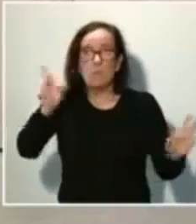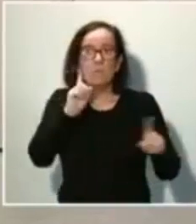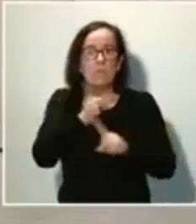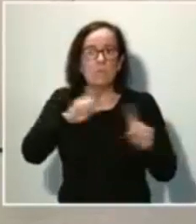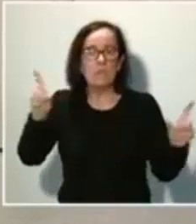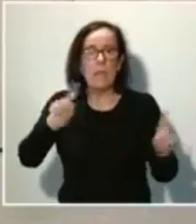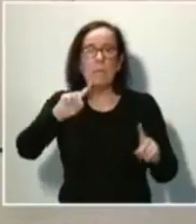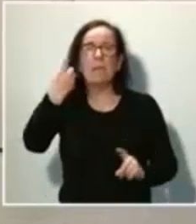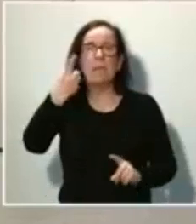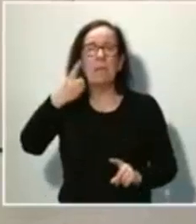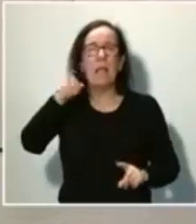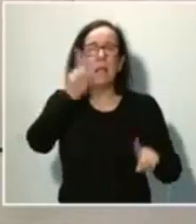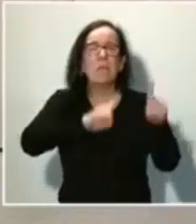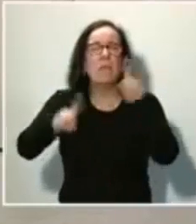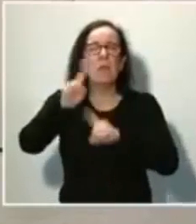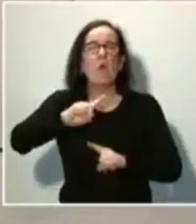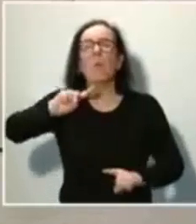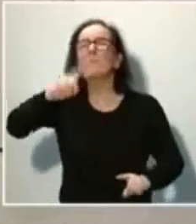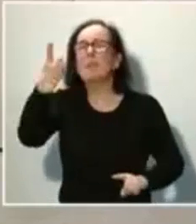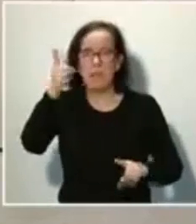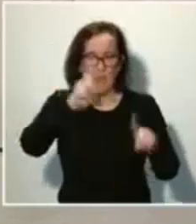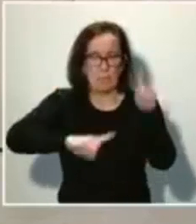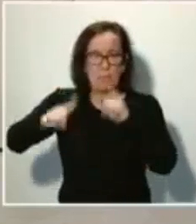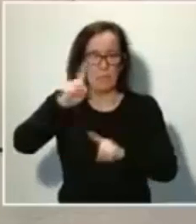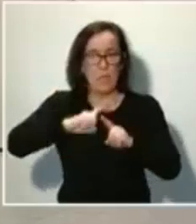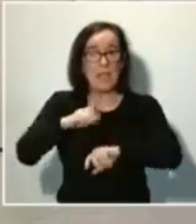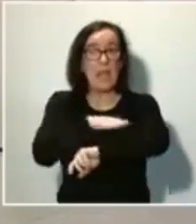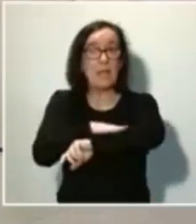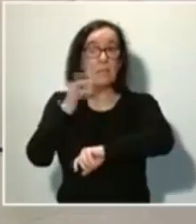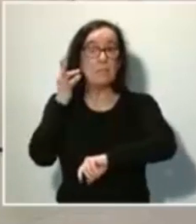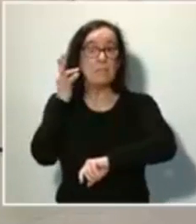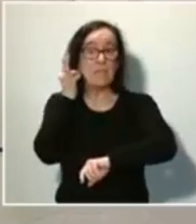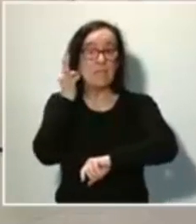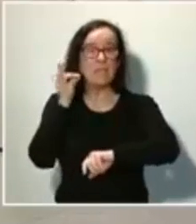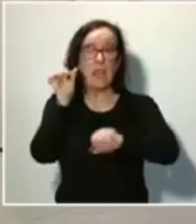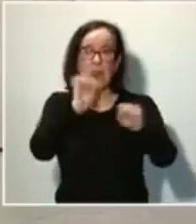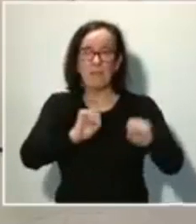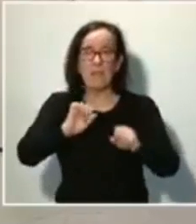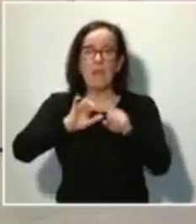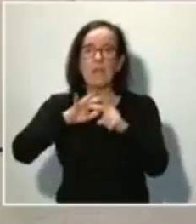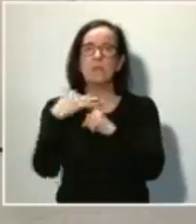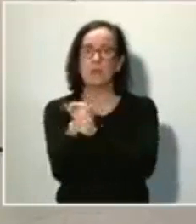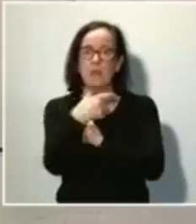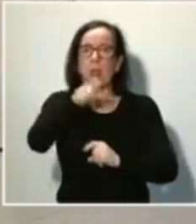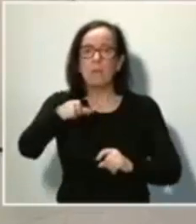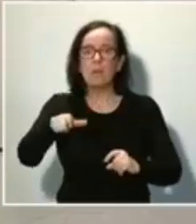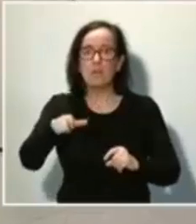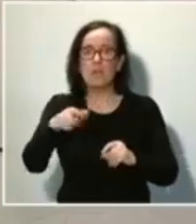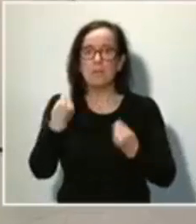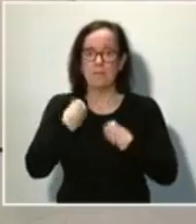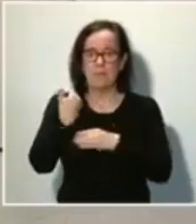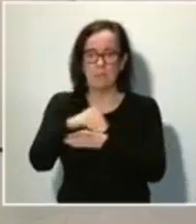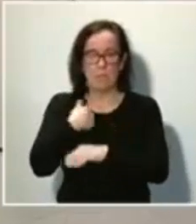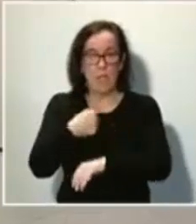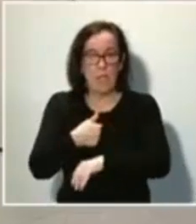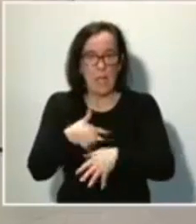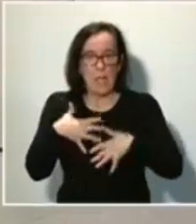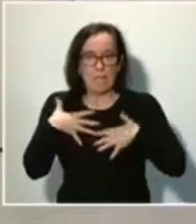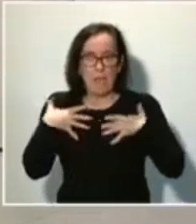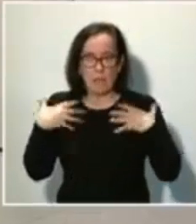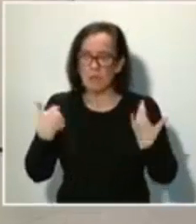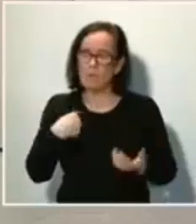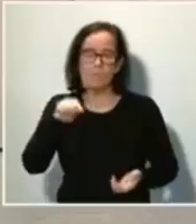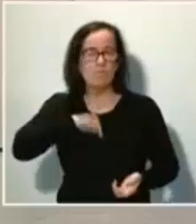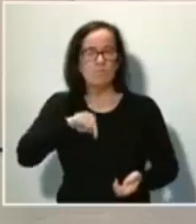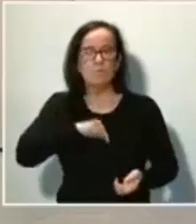preocupación o una de las primeras preocupaciones de la Ministra de Defensa fuera la situación de las personas sin hogar. Me emocionó enormemente y es un orgullo